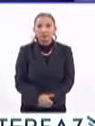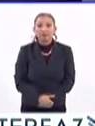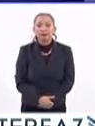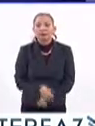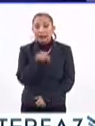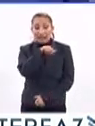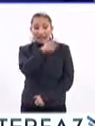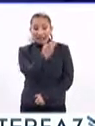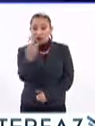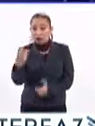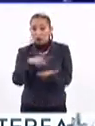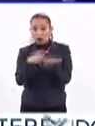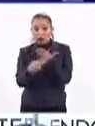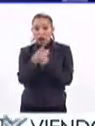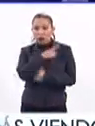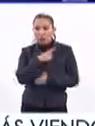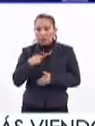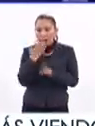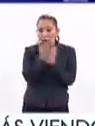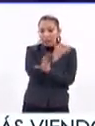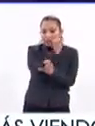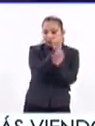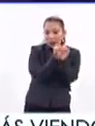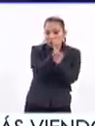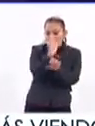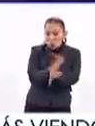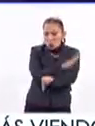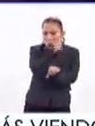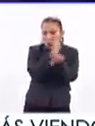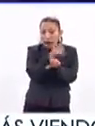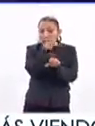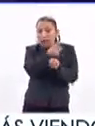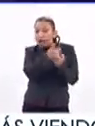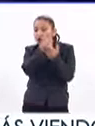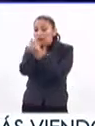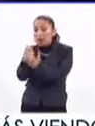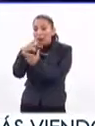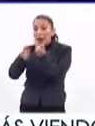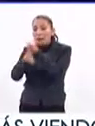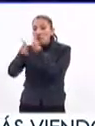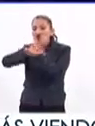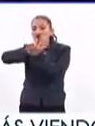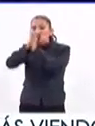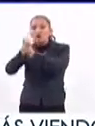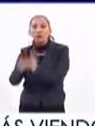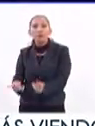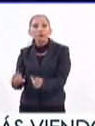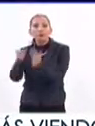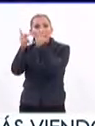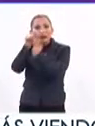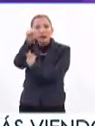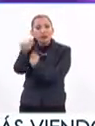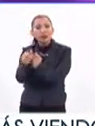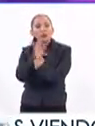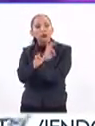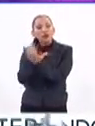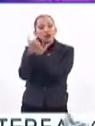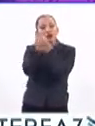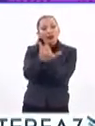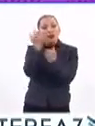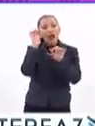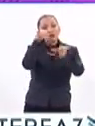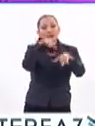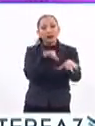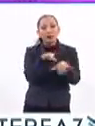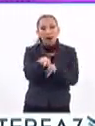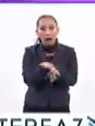Los proyectos deben basarse en una investigación excelente, que conduzca a productos que pueden comercializarse y que sirvan como fuente